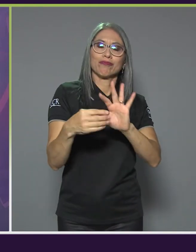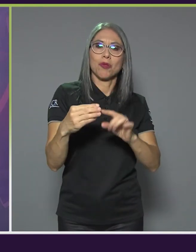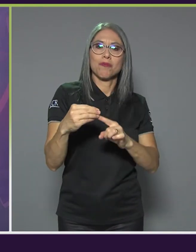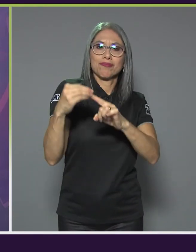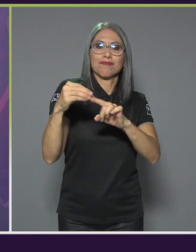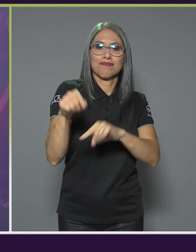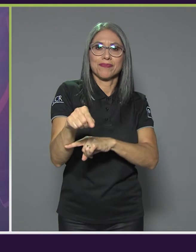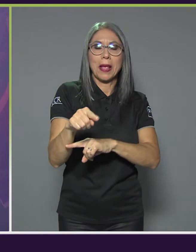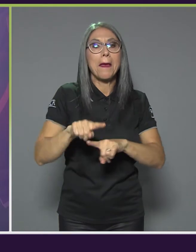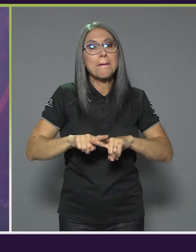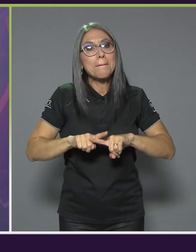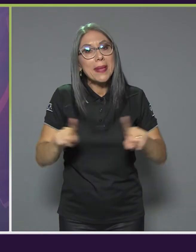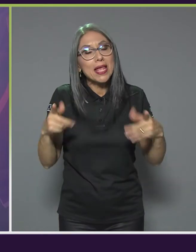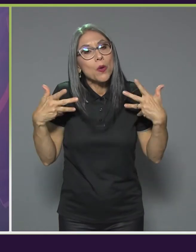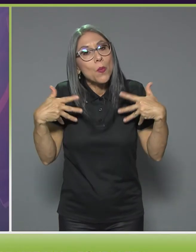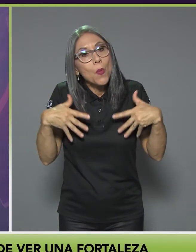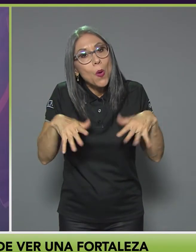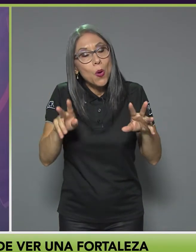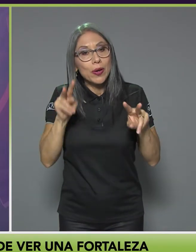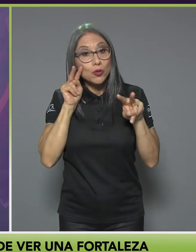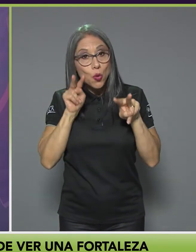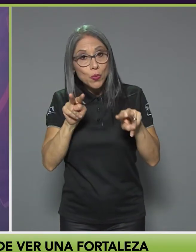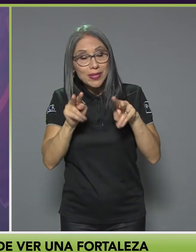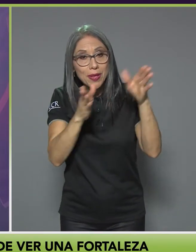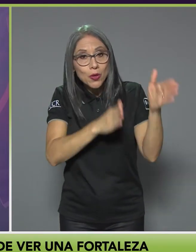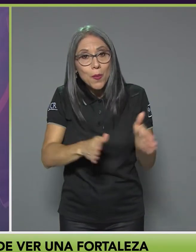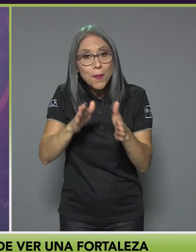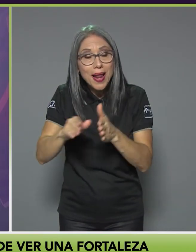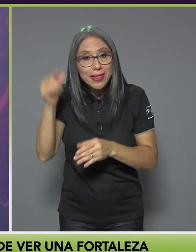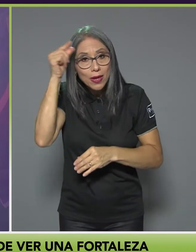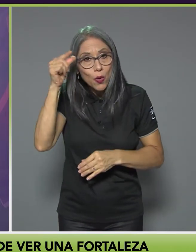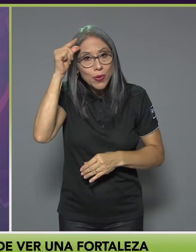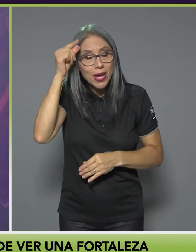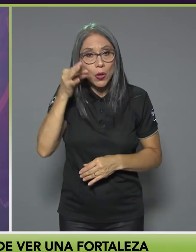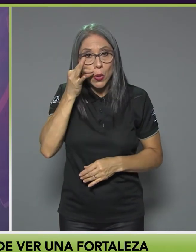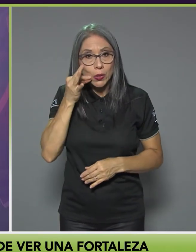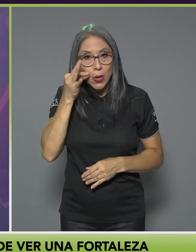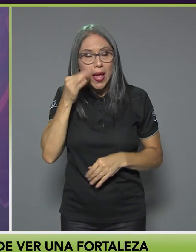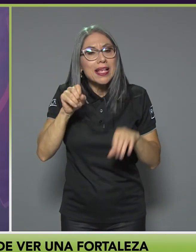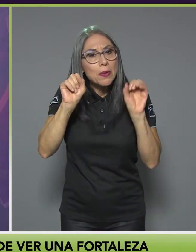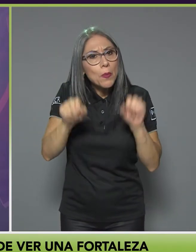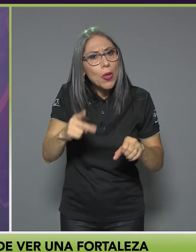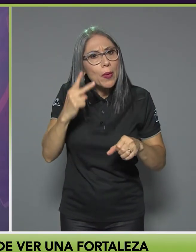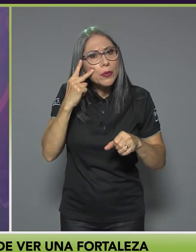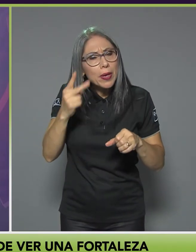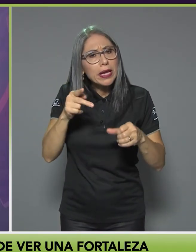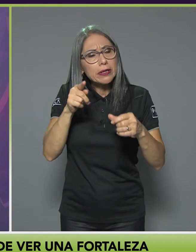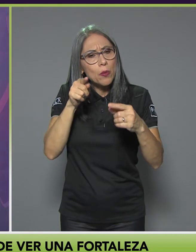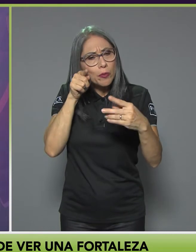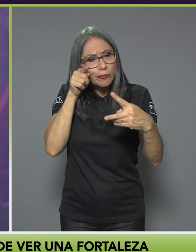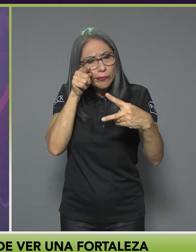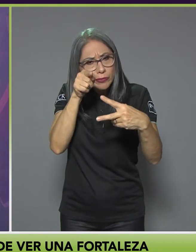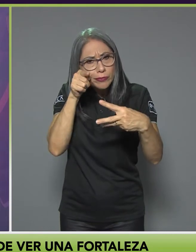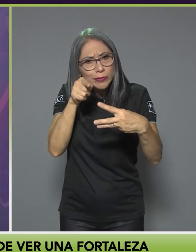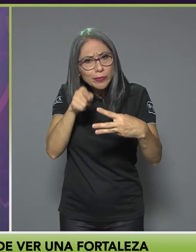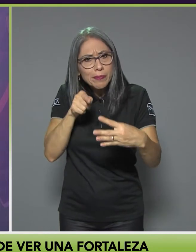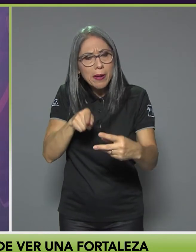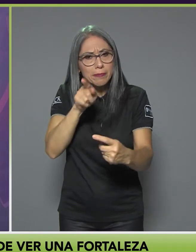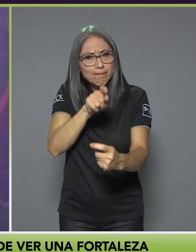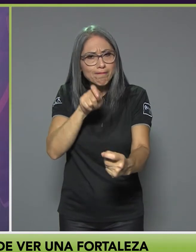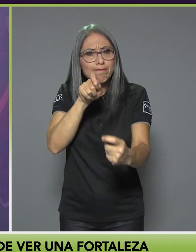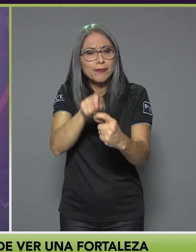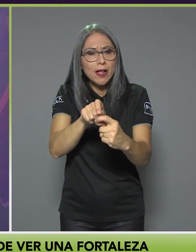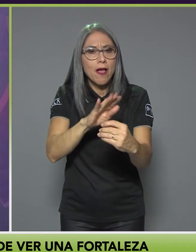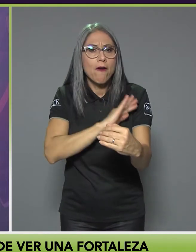por lo menos observando el plan de gobierno de José María Figueres, sí se puede ver una puntualización y una fortaleza de